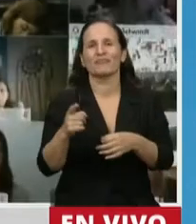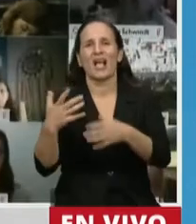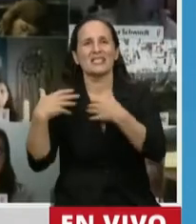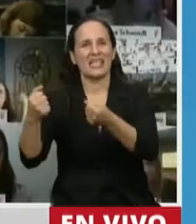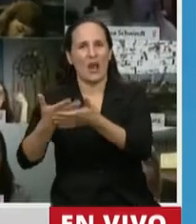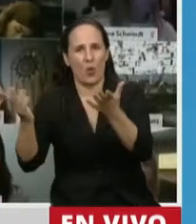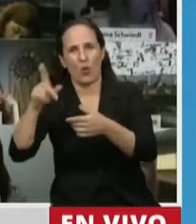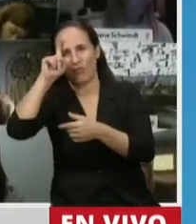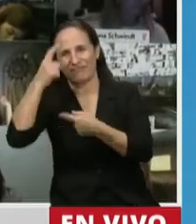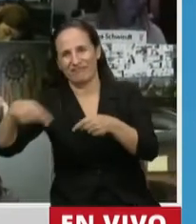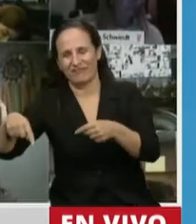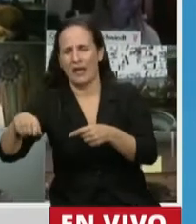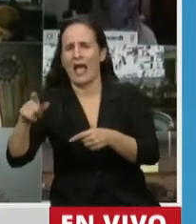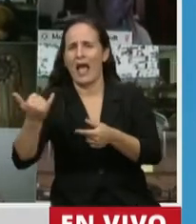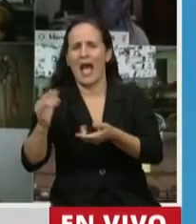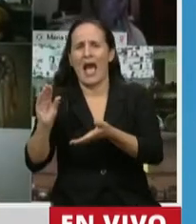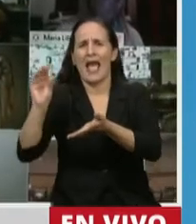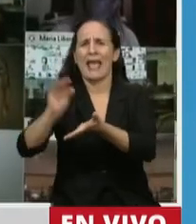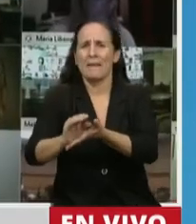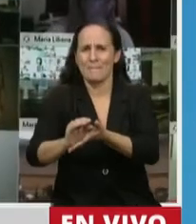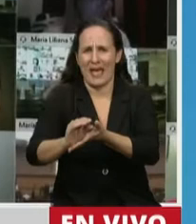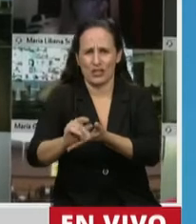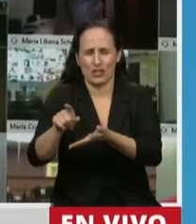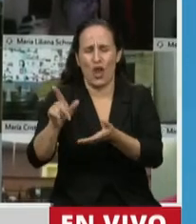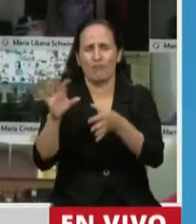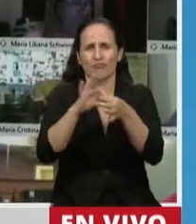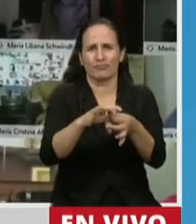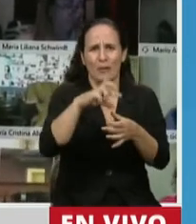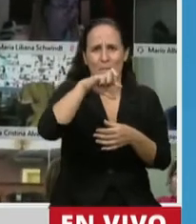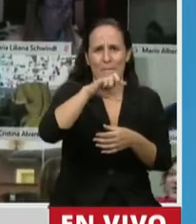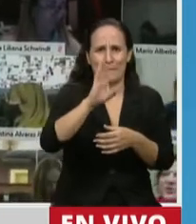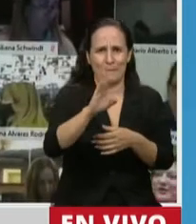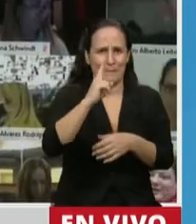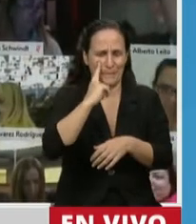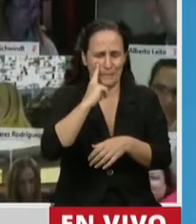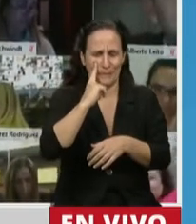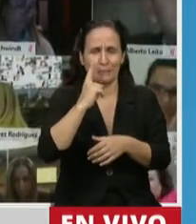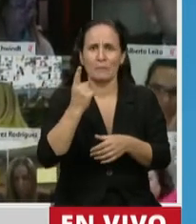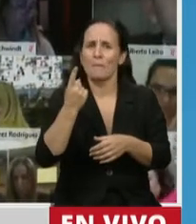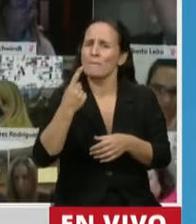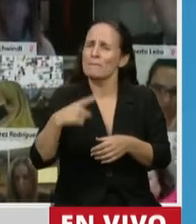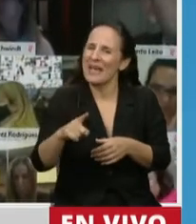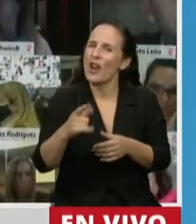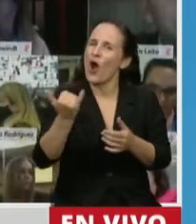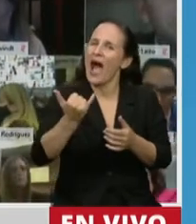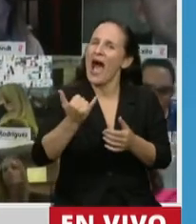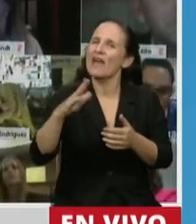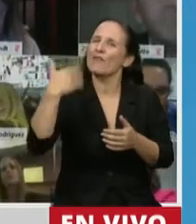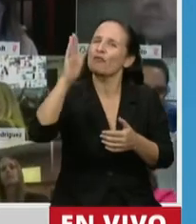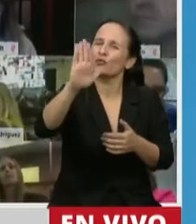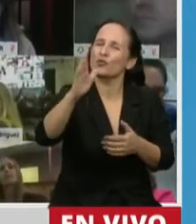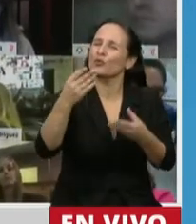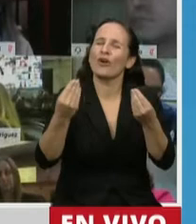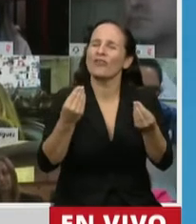con una inversión importante en términos del Producto Bruto, pero claramente tenemos como desafío hacia el futuro